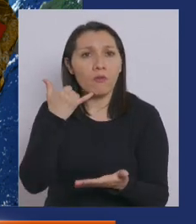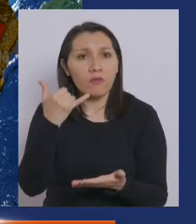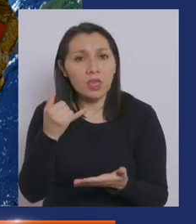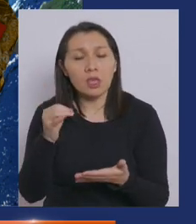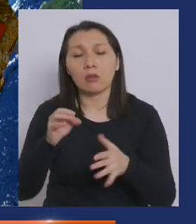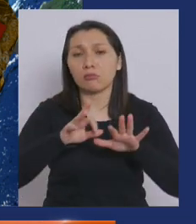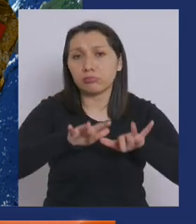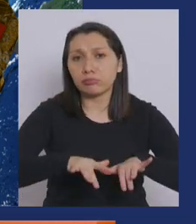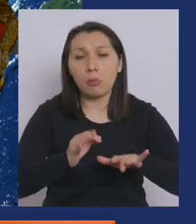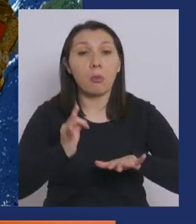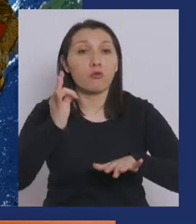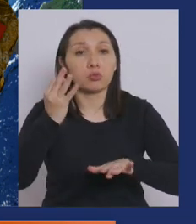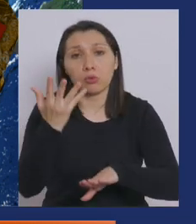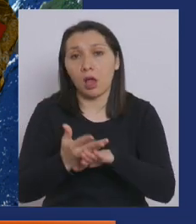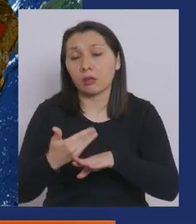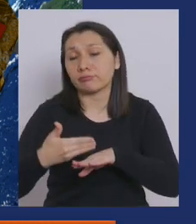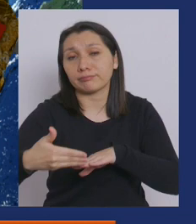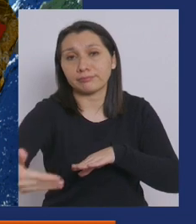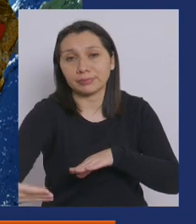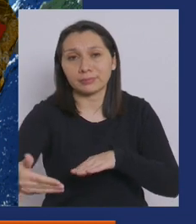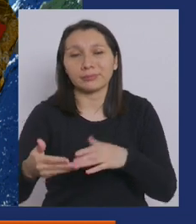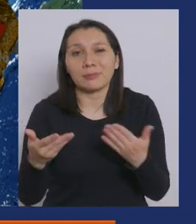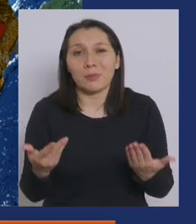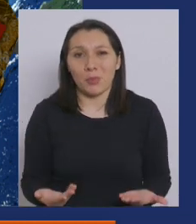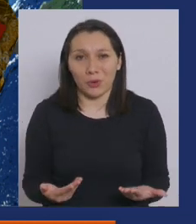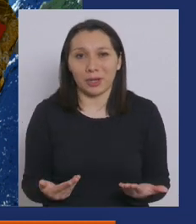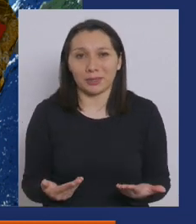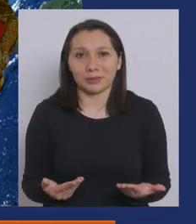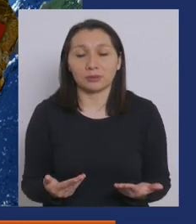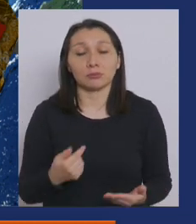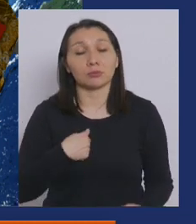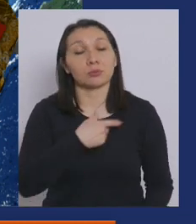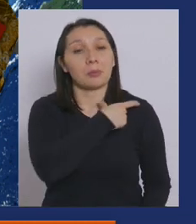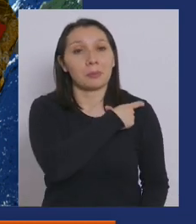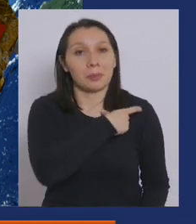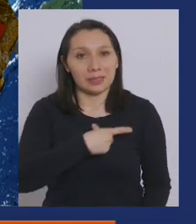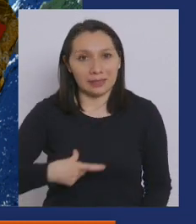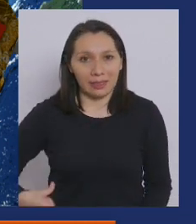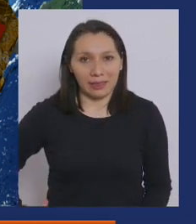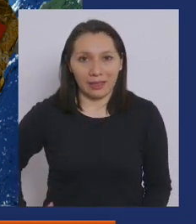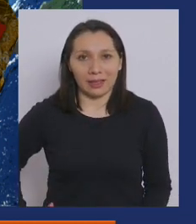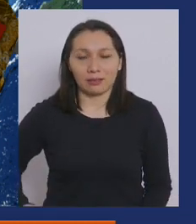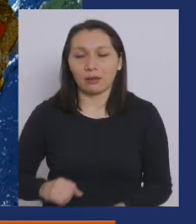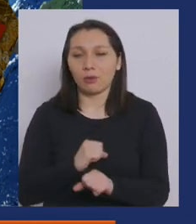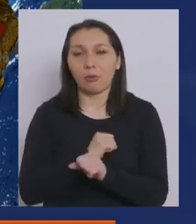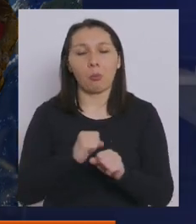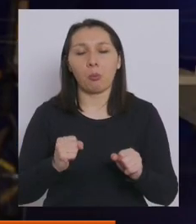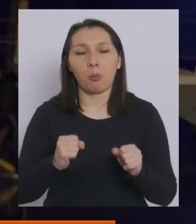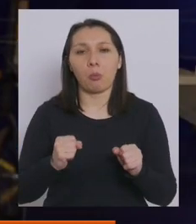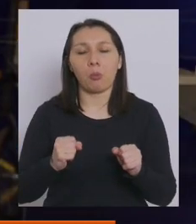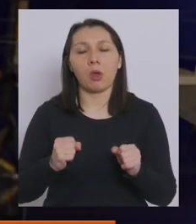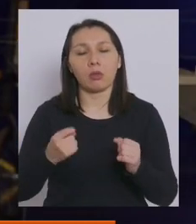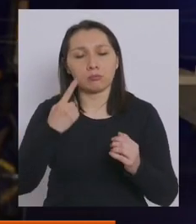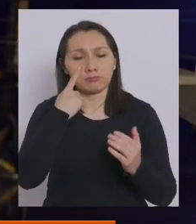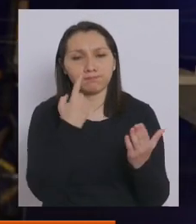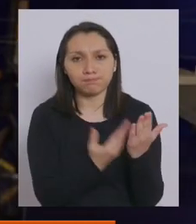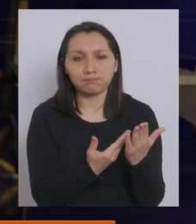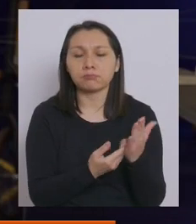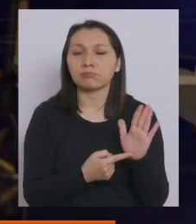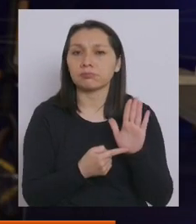o los que existan en el futuro. Por eso, como presidente, no puedo dejar de constatar